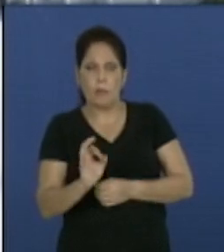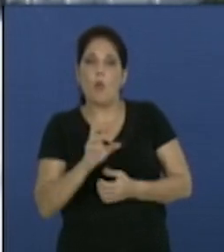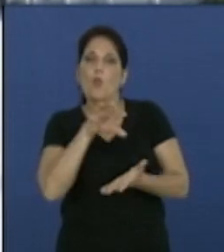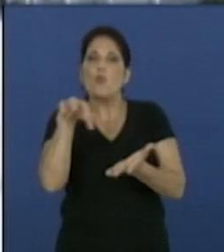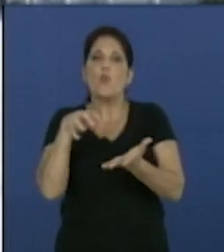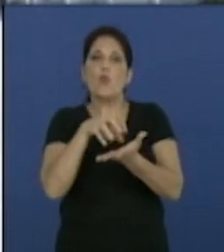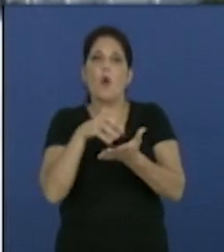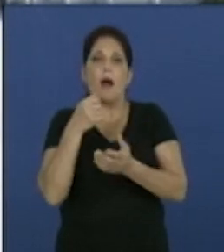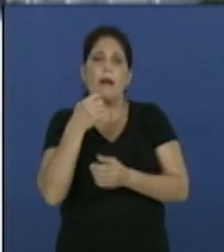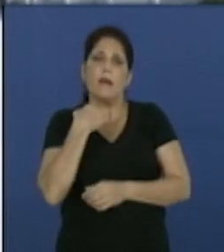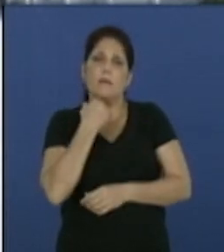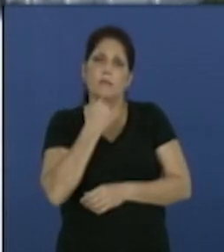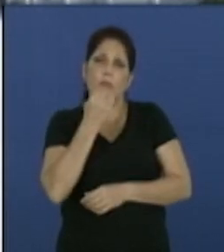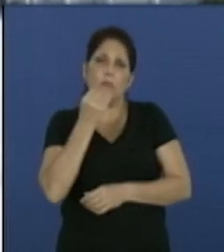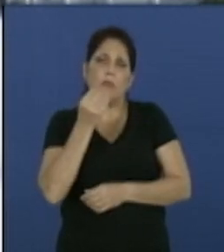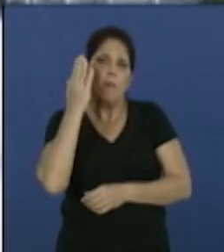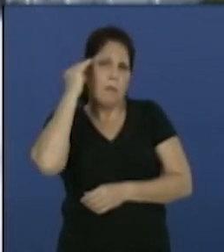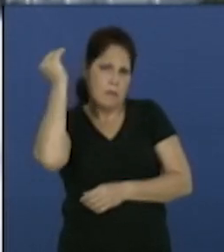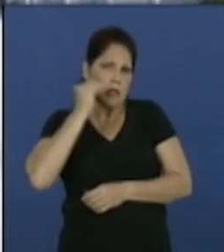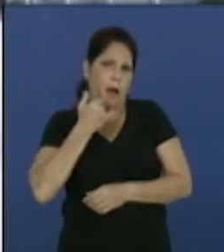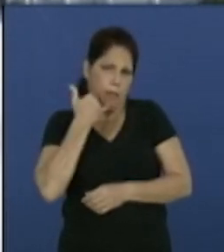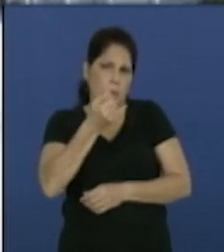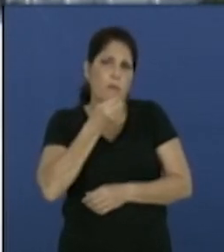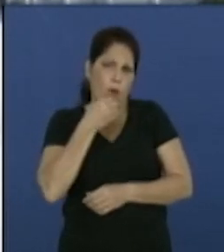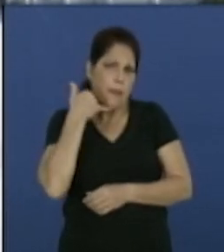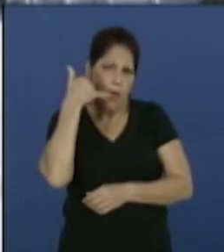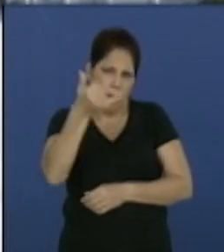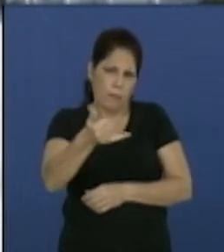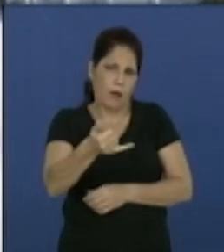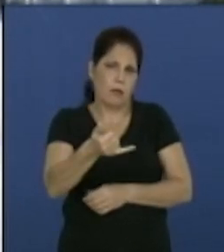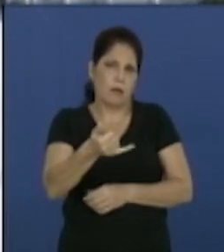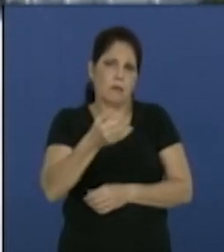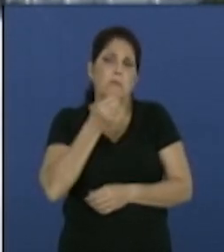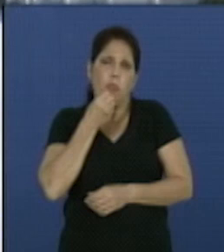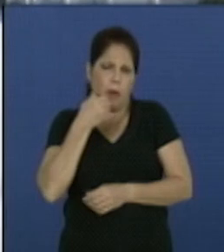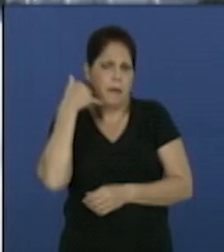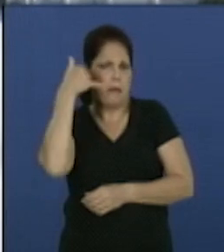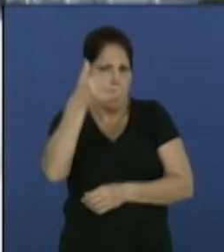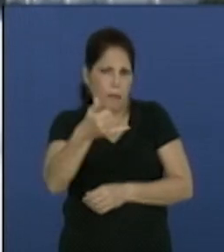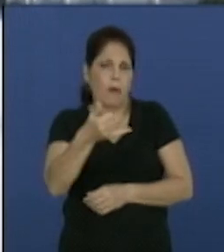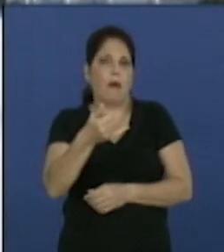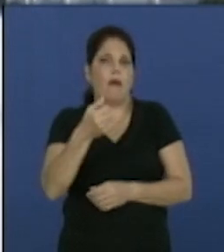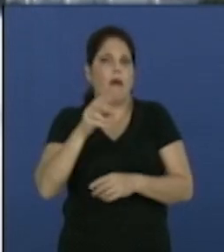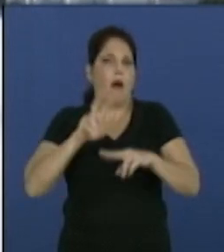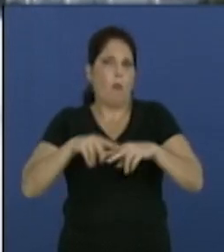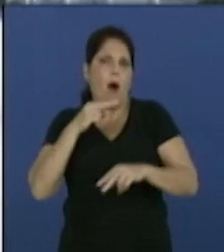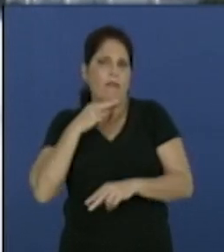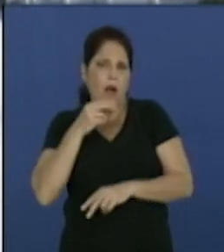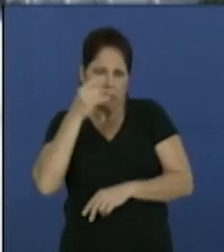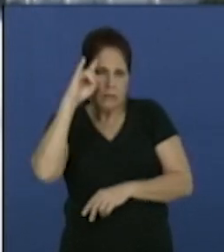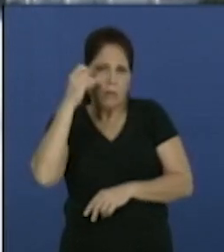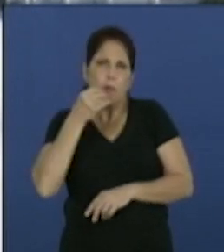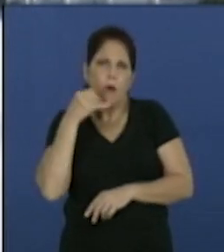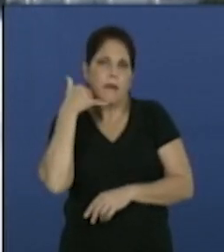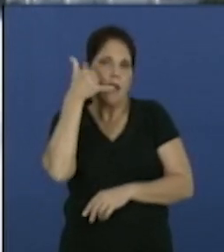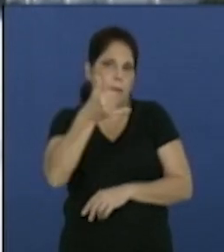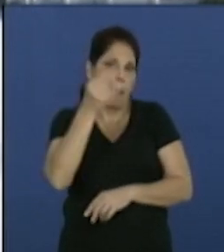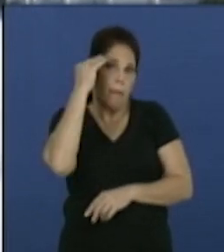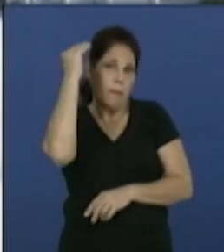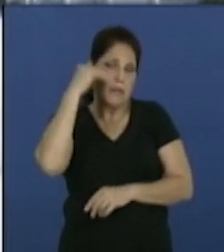lugares que la población conoce muy bien y que va a llamar y tiene acceso incluso a los teléfonos, todos los sistemas que la empresa hoy